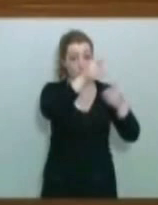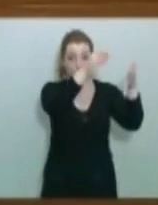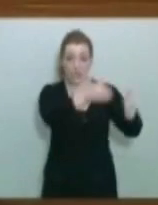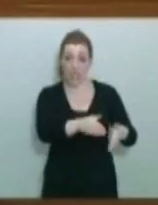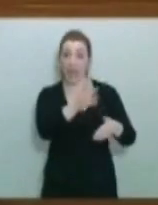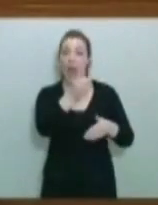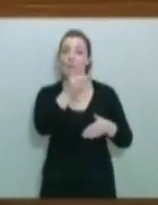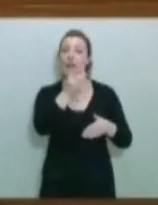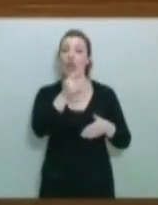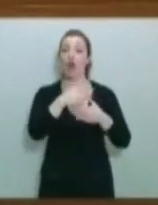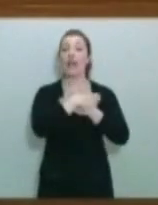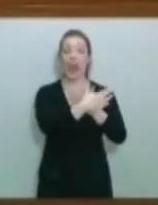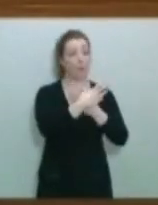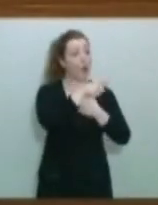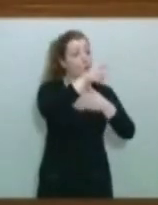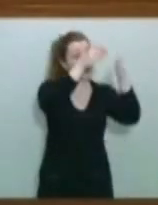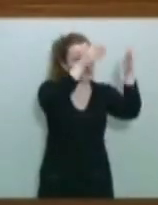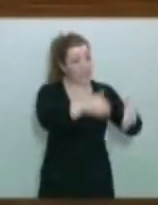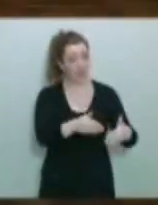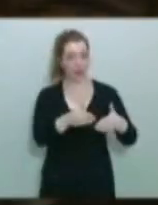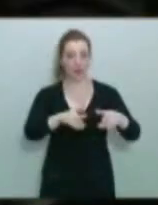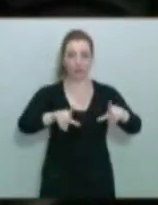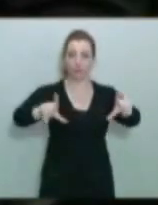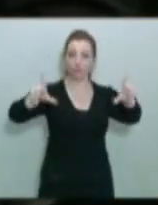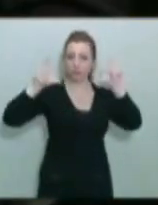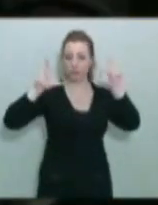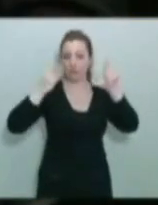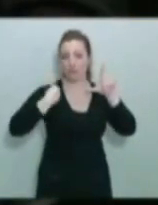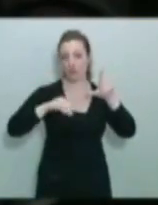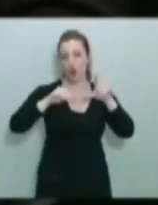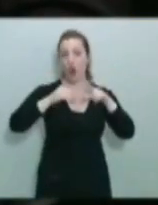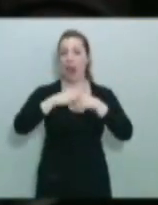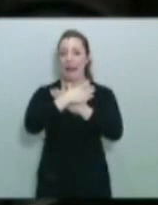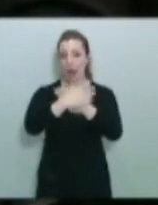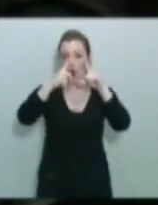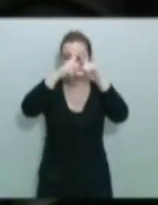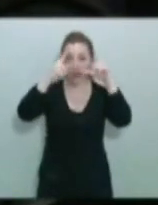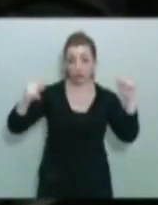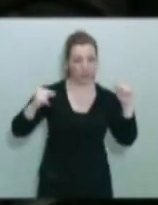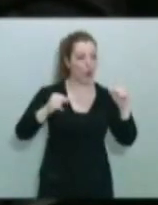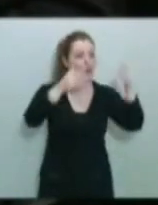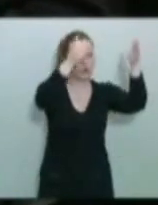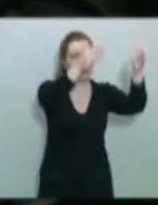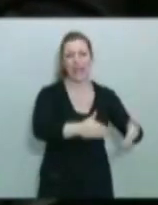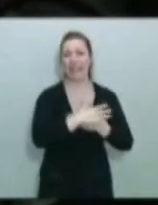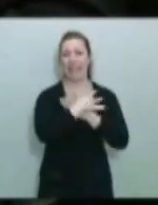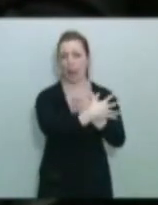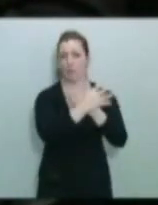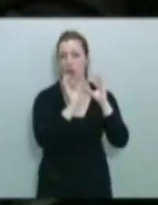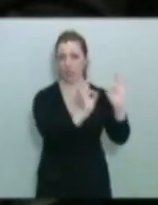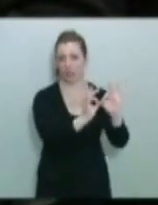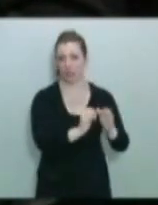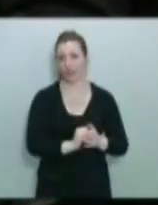representa al campo de Asturias. Usted es el campo. El campo en toda su amplia extensión de la palabra. El sector